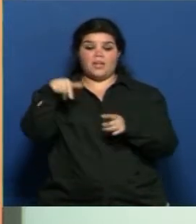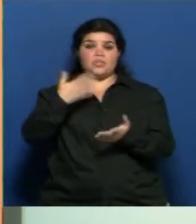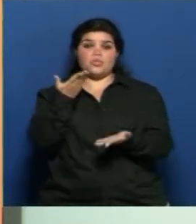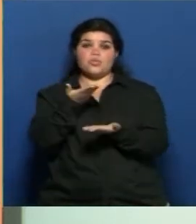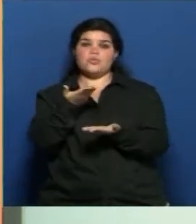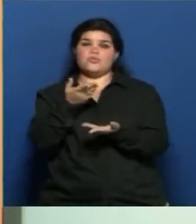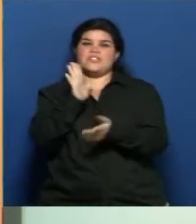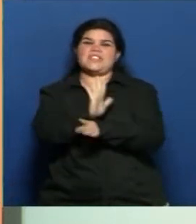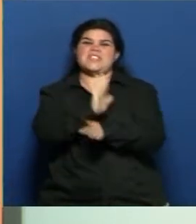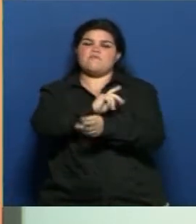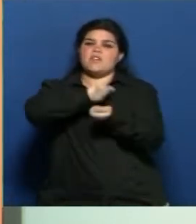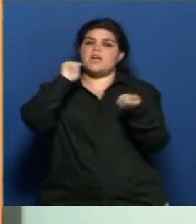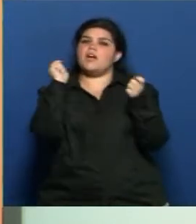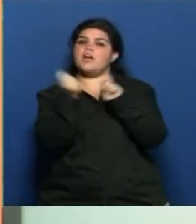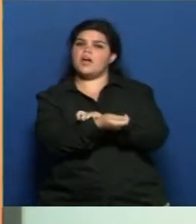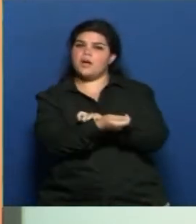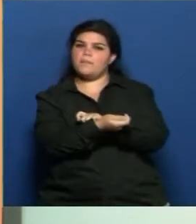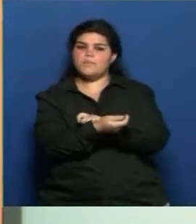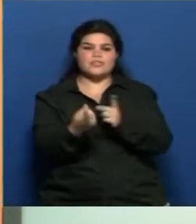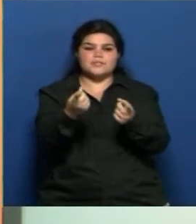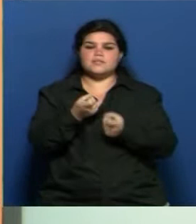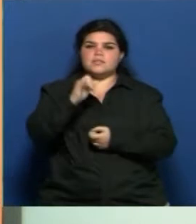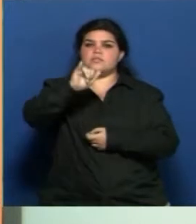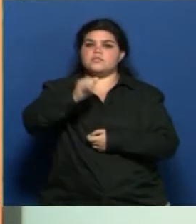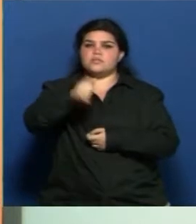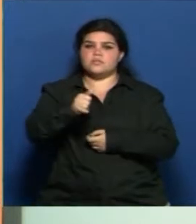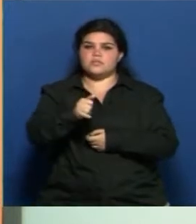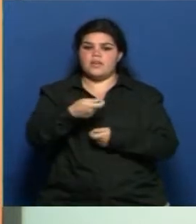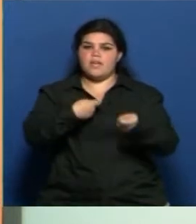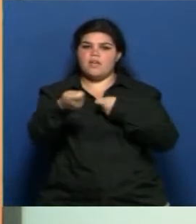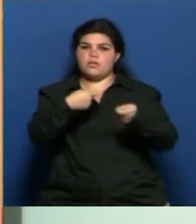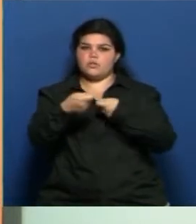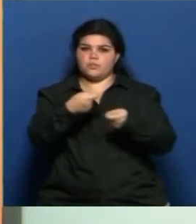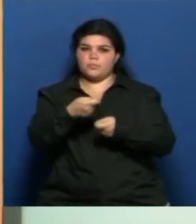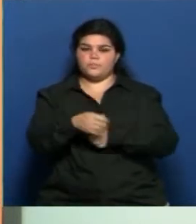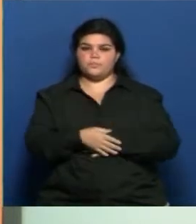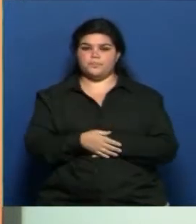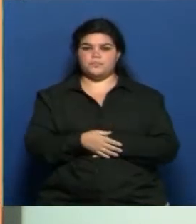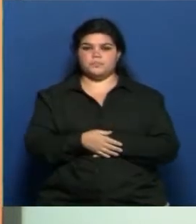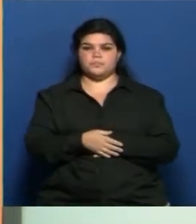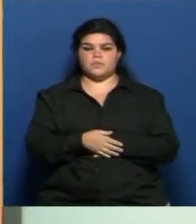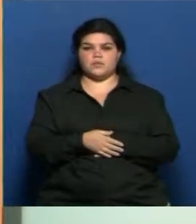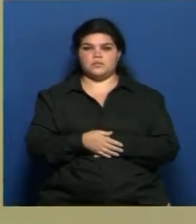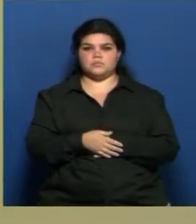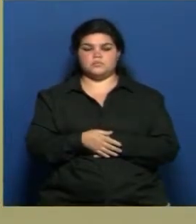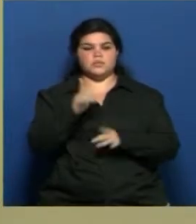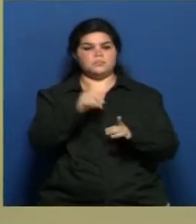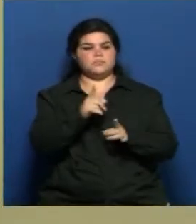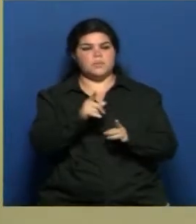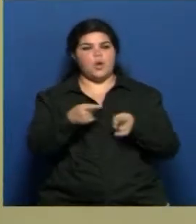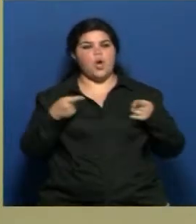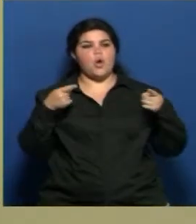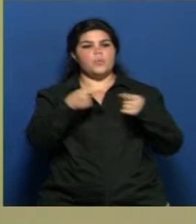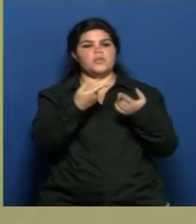necesario que se tiene que dar en la gestión, en la gestión del territorio. Claro. Lo que plantea como objetivo